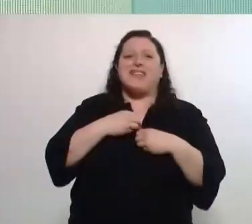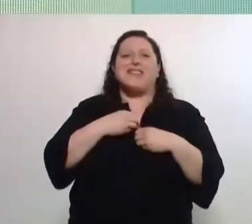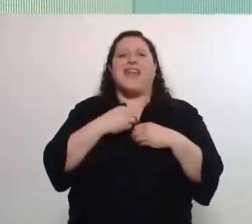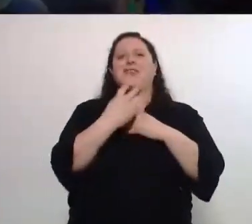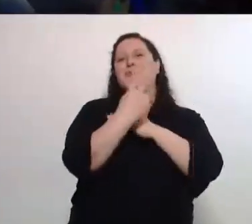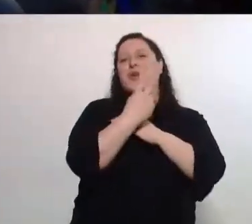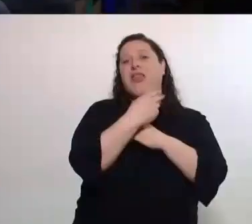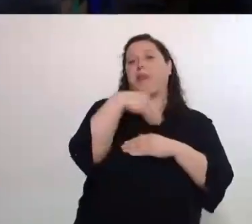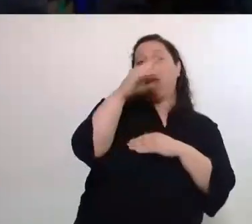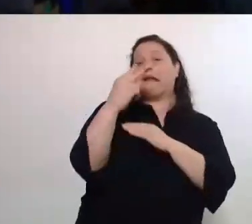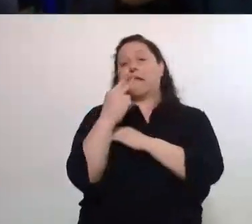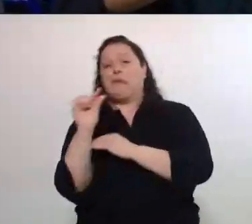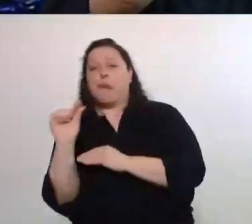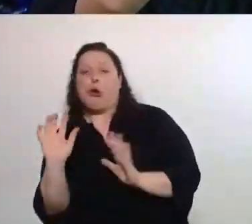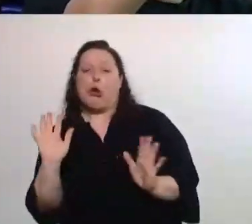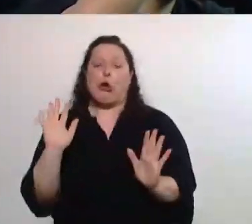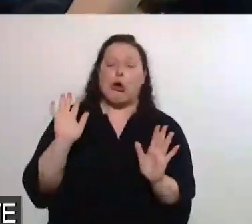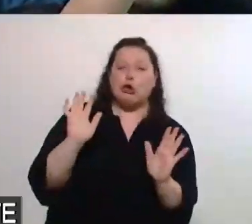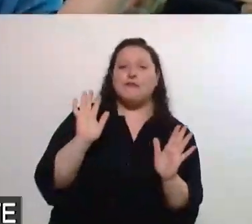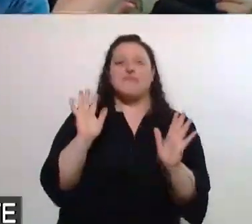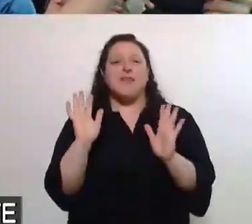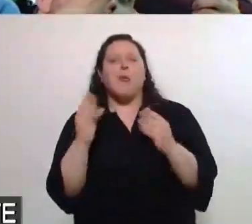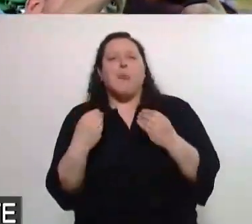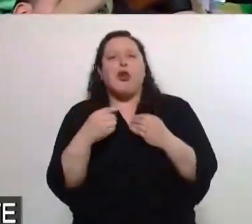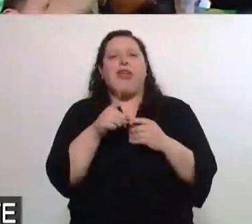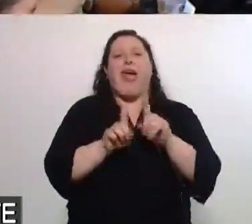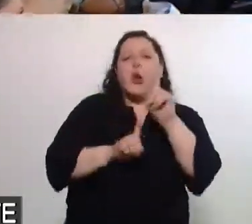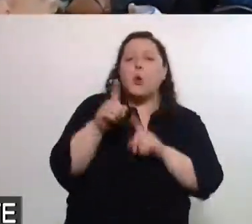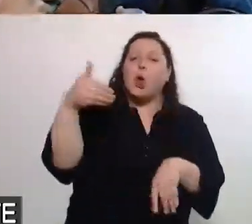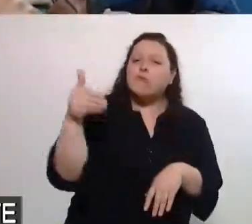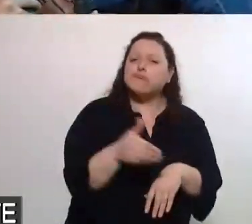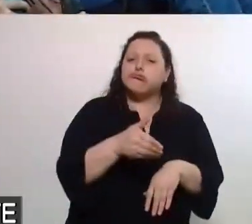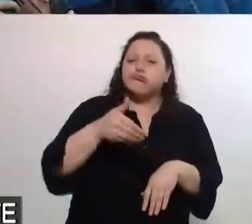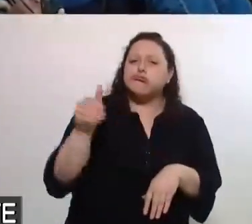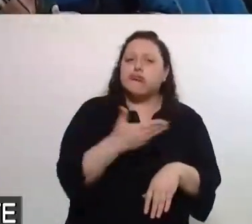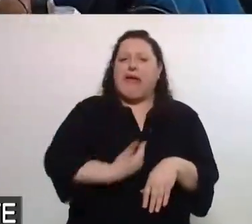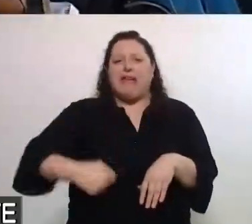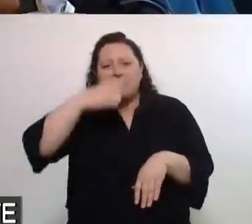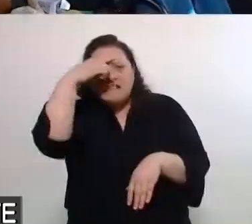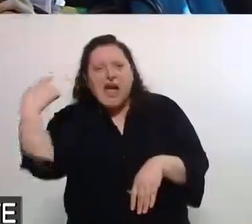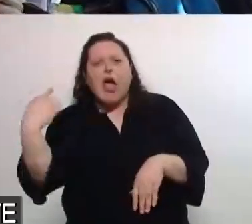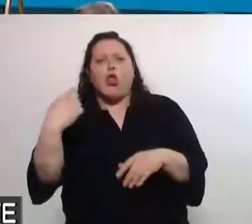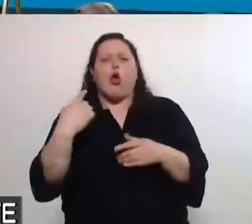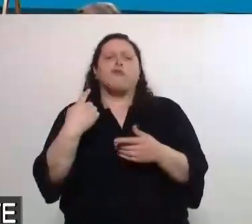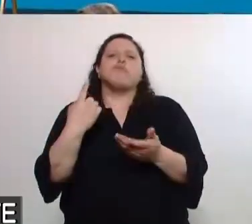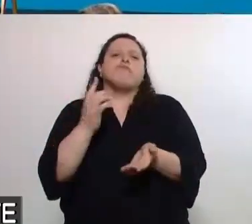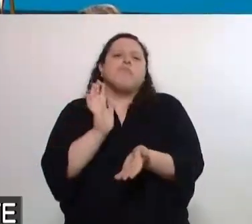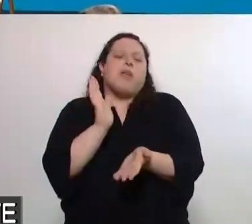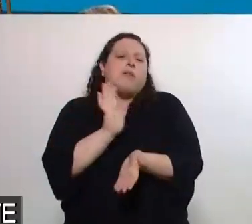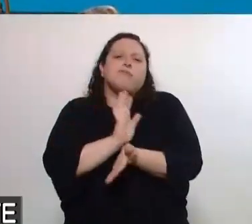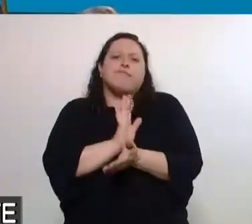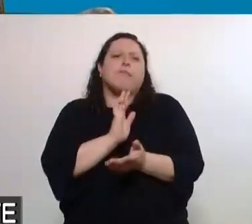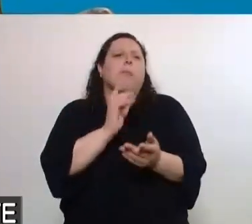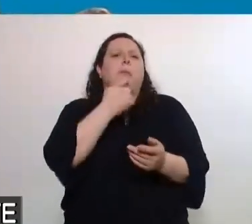cuidados por falta de velocidad de parte del Estado a la hora de garantizar los